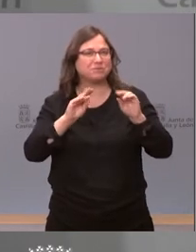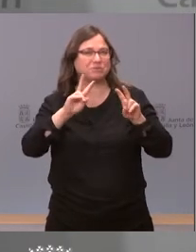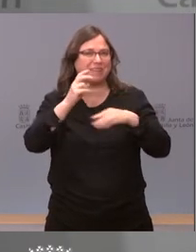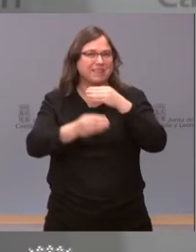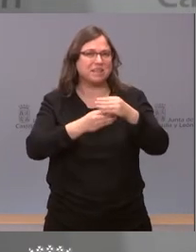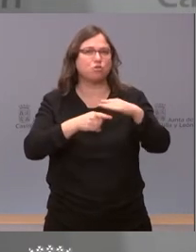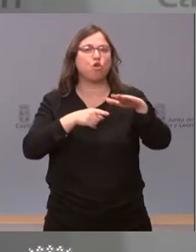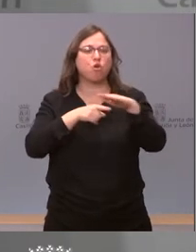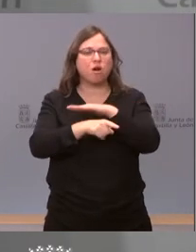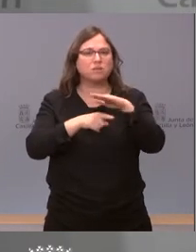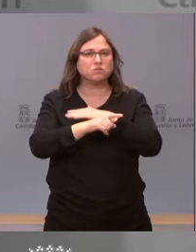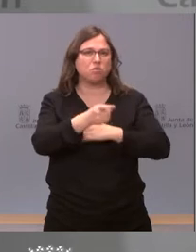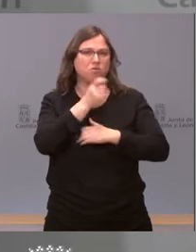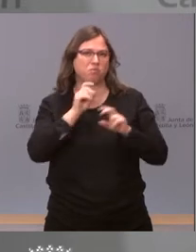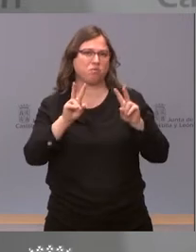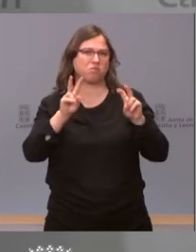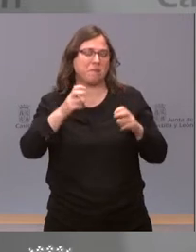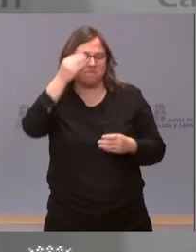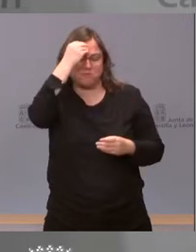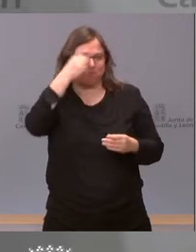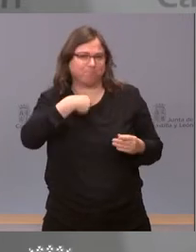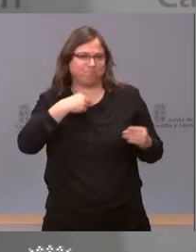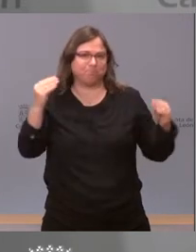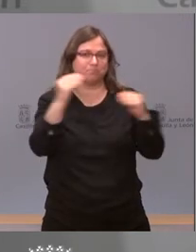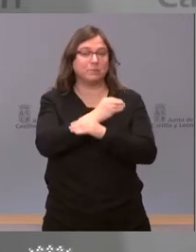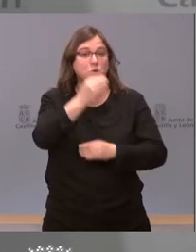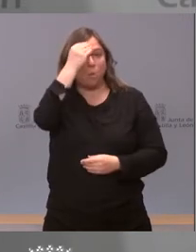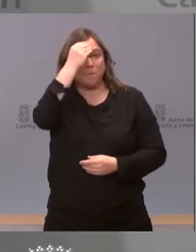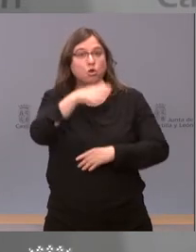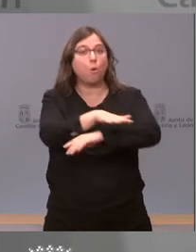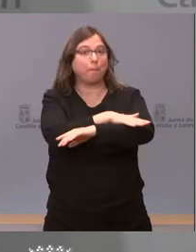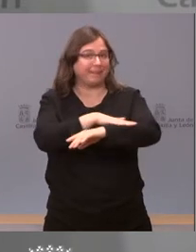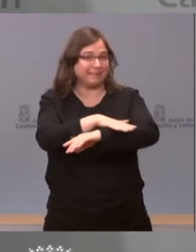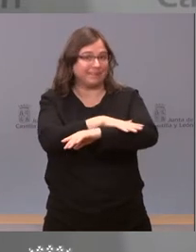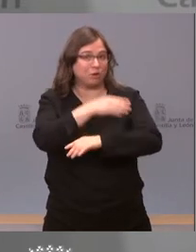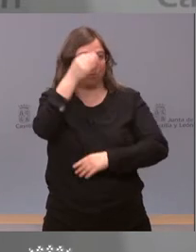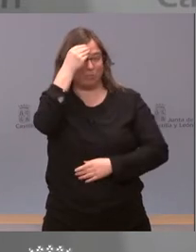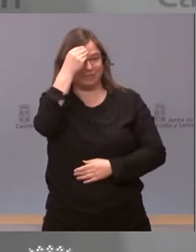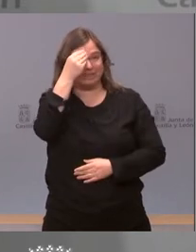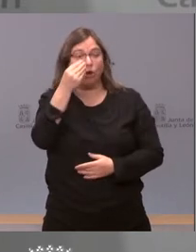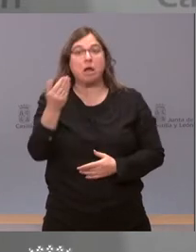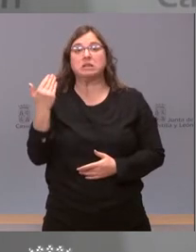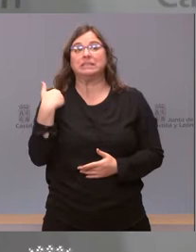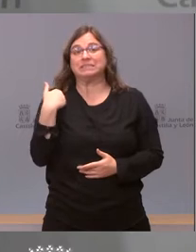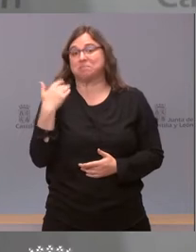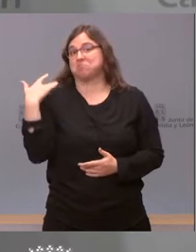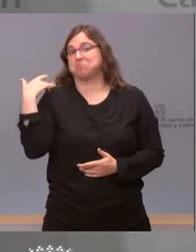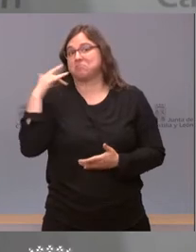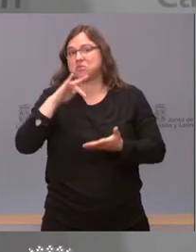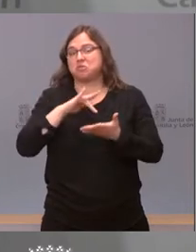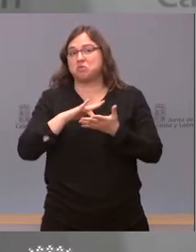este asunto. Yo creo que el Ministerio, nuevamente, tuvimos un rayito de esperanza, ¿verdad?, cuando